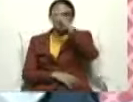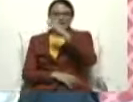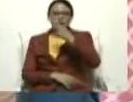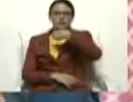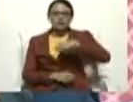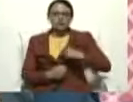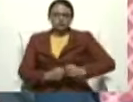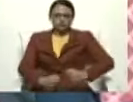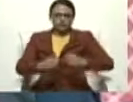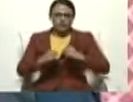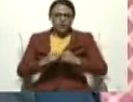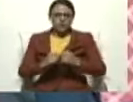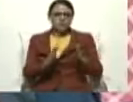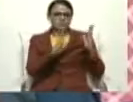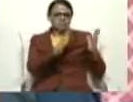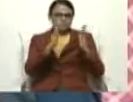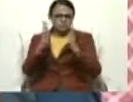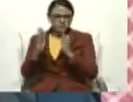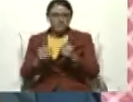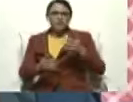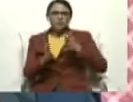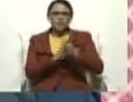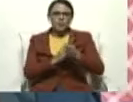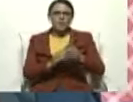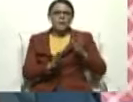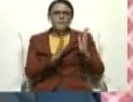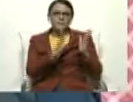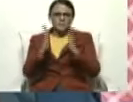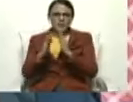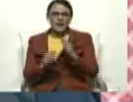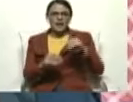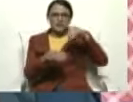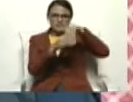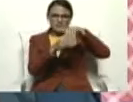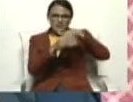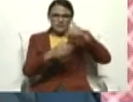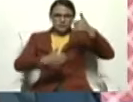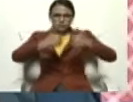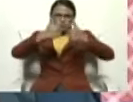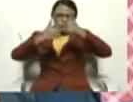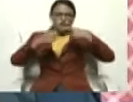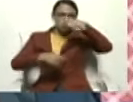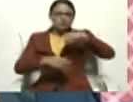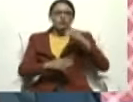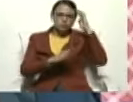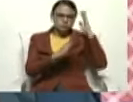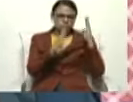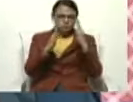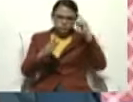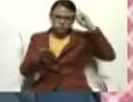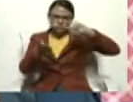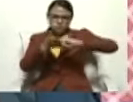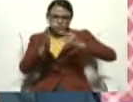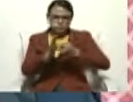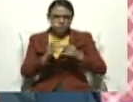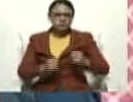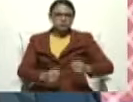convertido en una de las garantías principales de la democracia venezolana. Ejemplo,